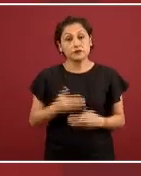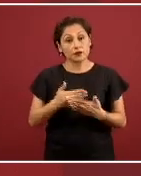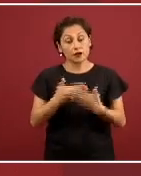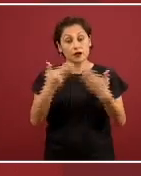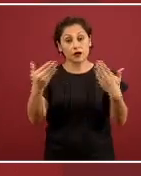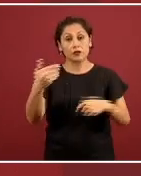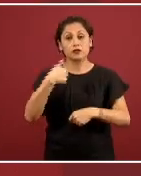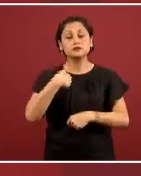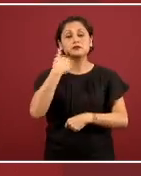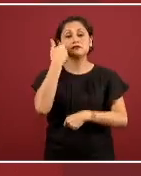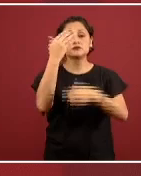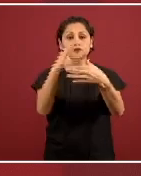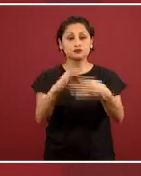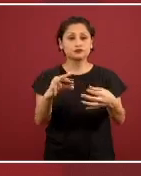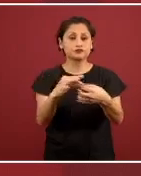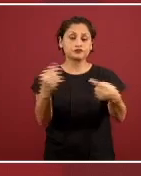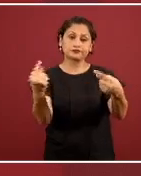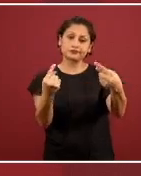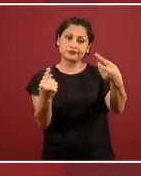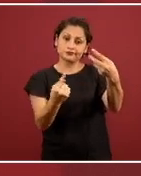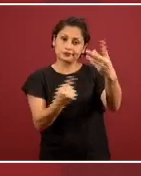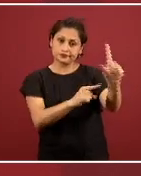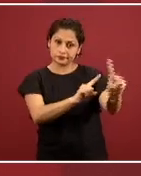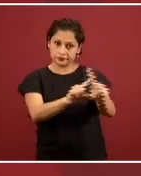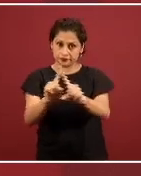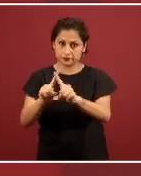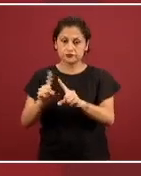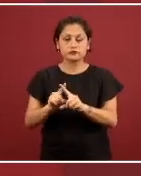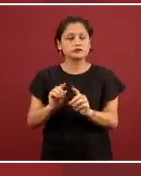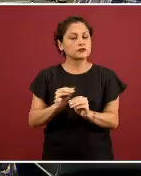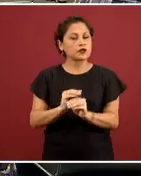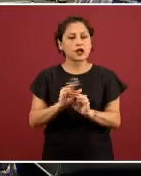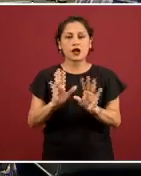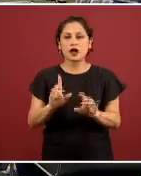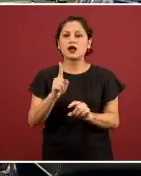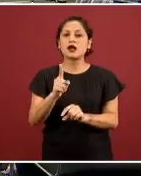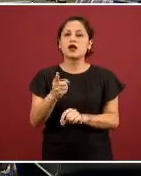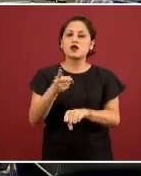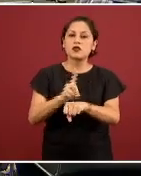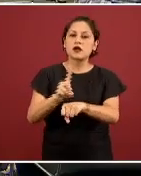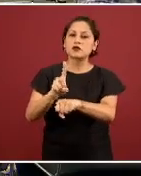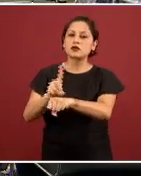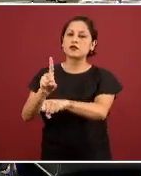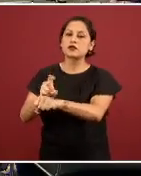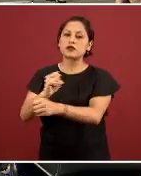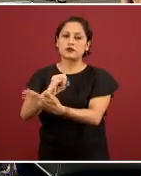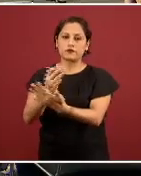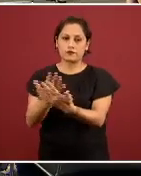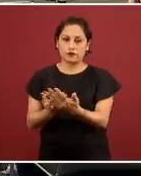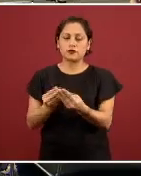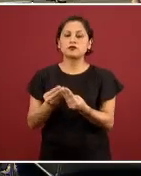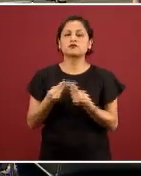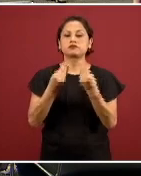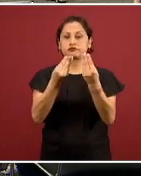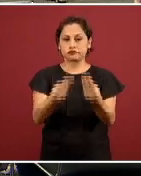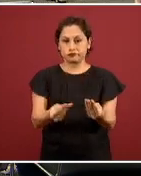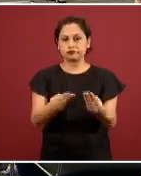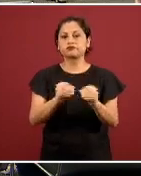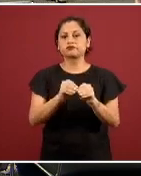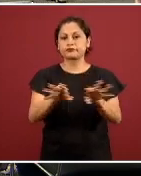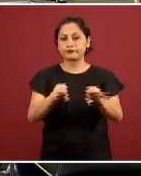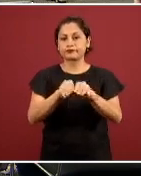ustedes, además del informe diario en el que hemos agregado alguna información